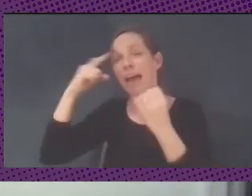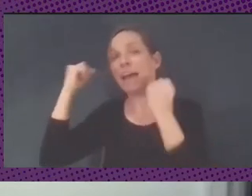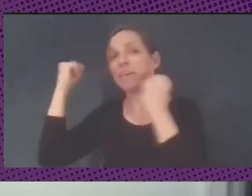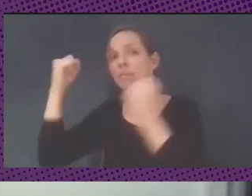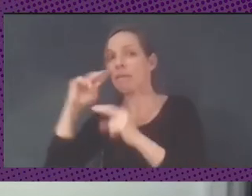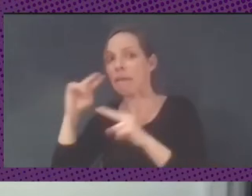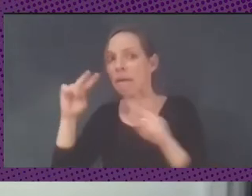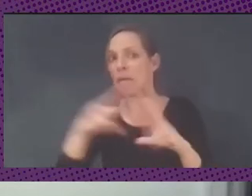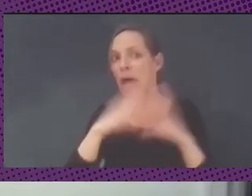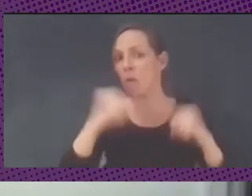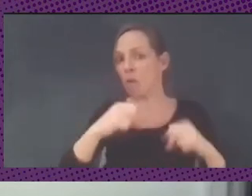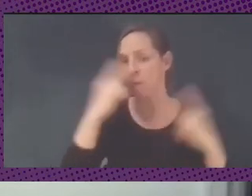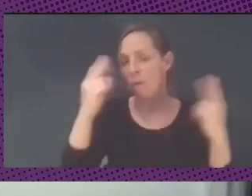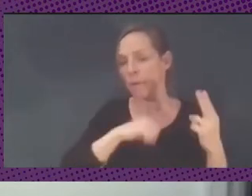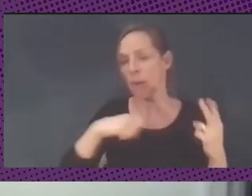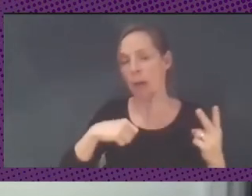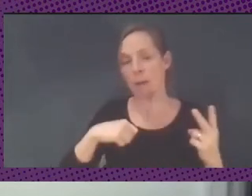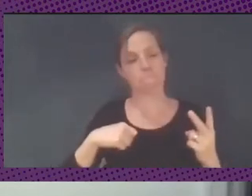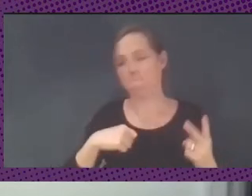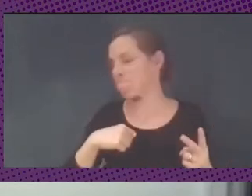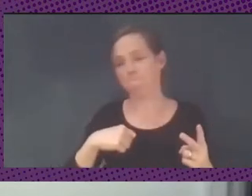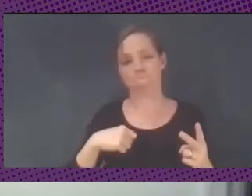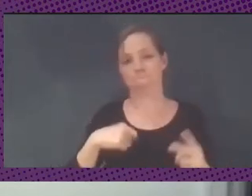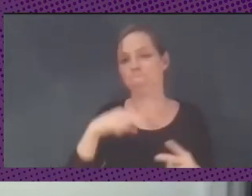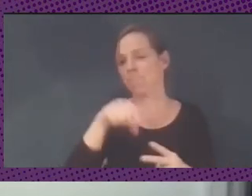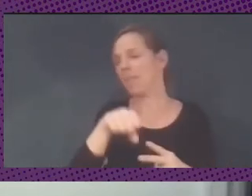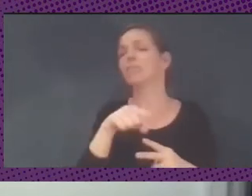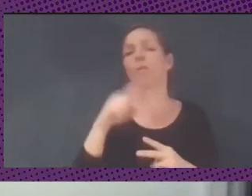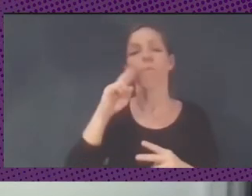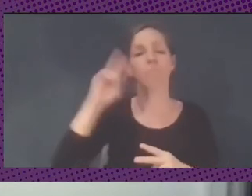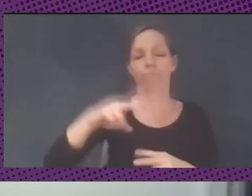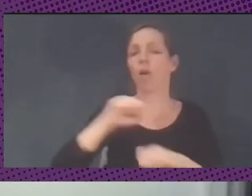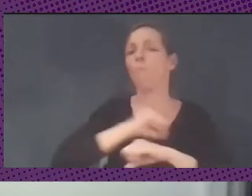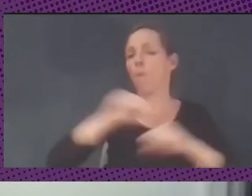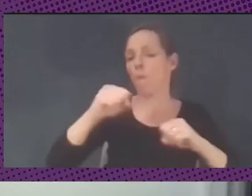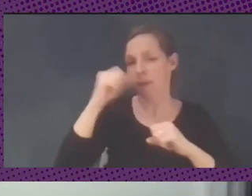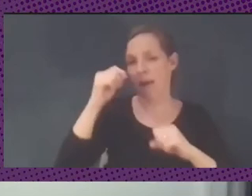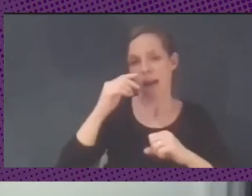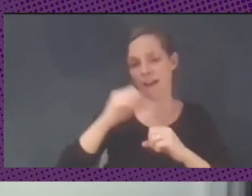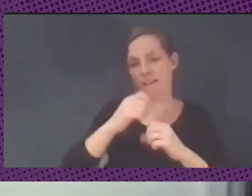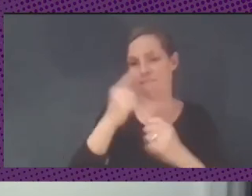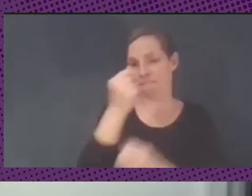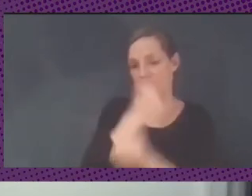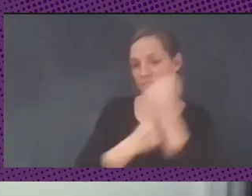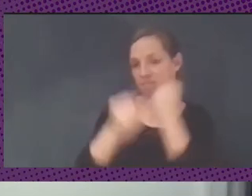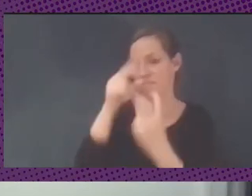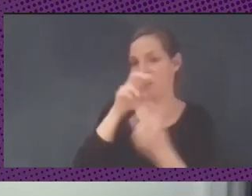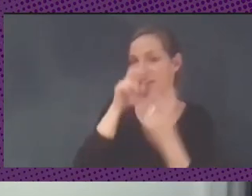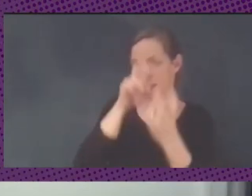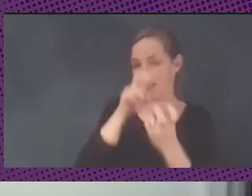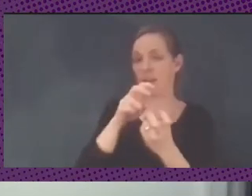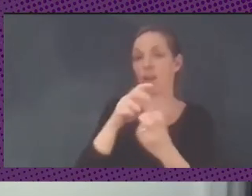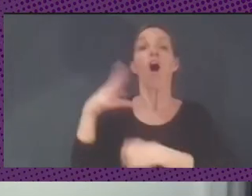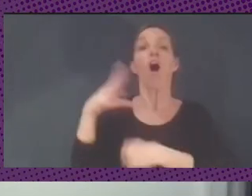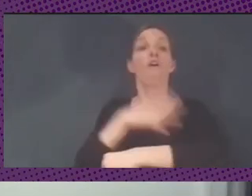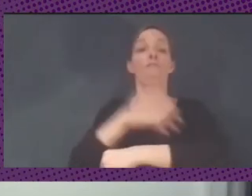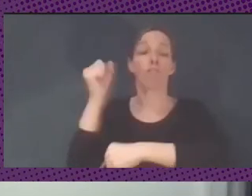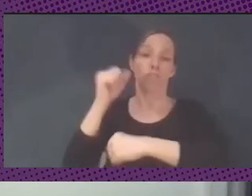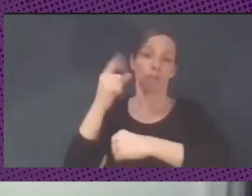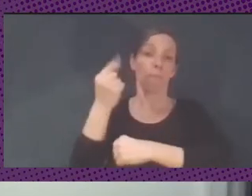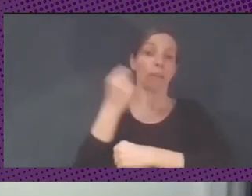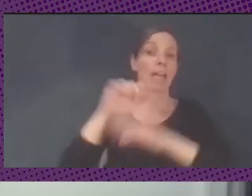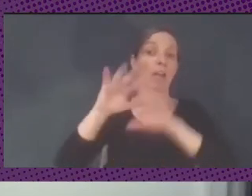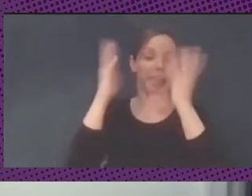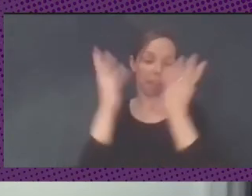reconociendo que crean bombas fiscales, el FMI reconoce lo mismo, pero los APPs son